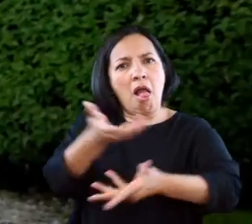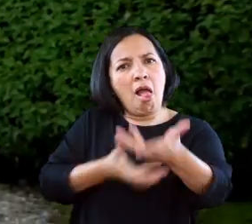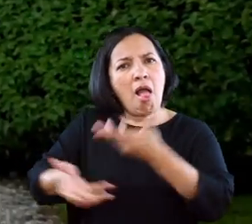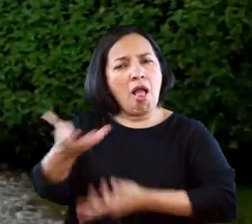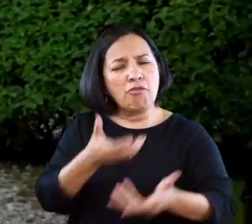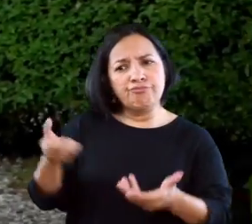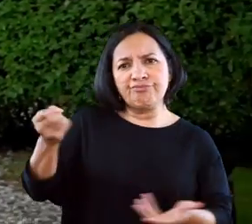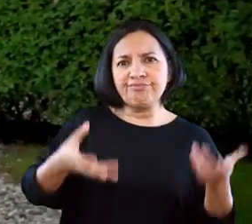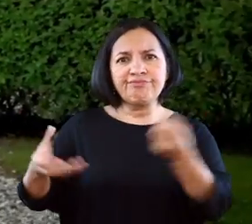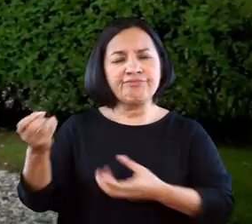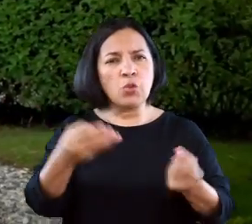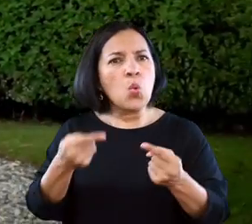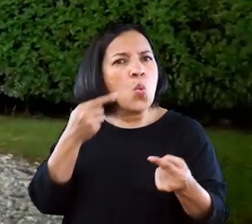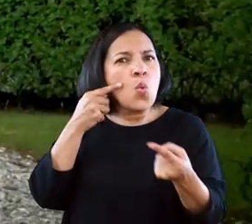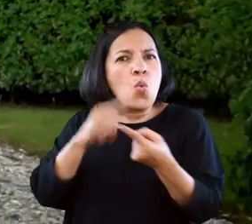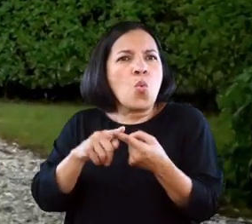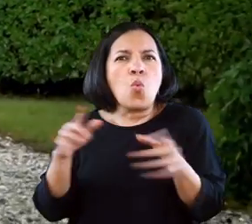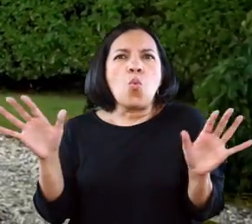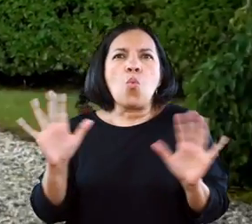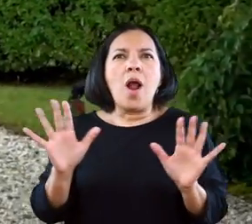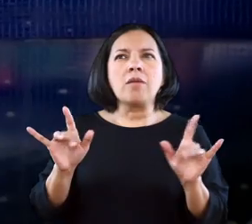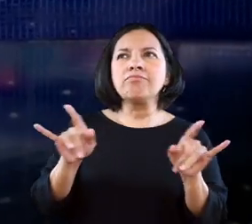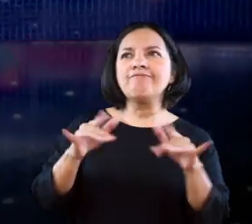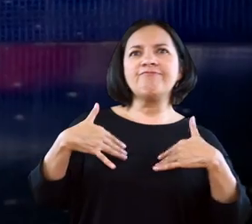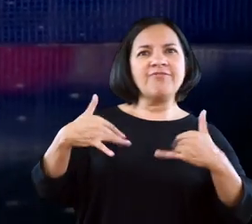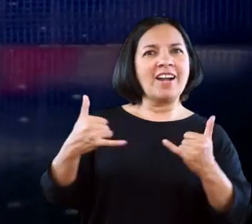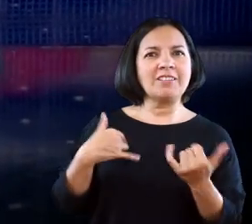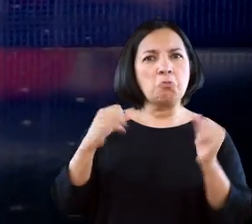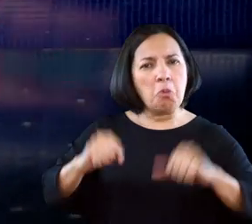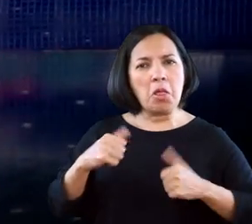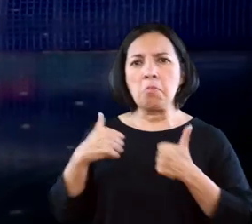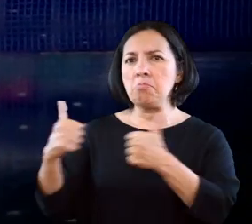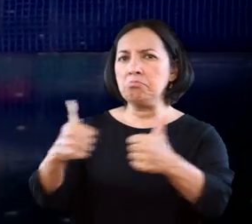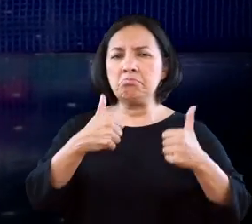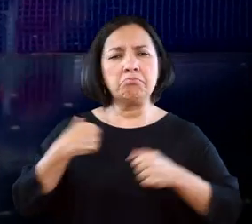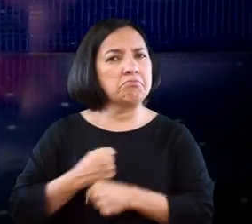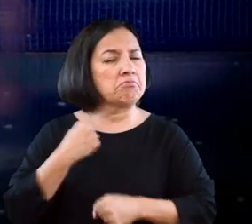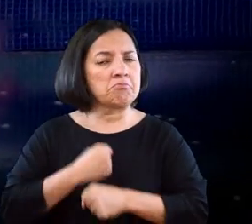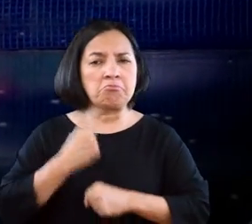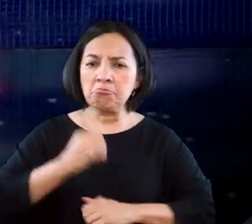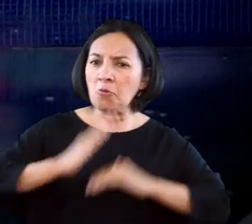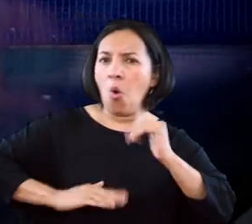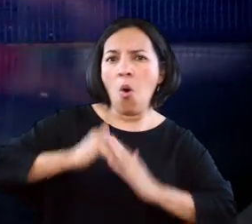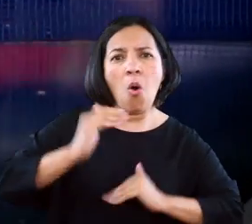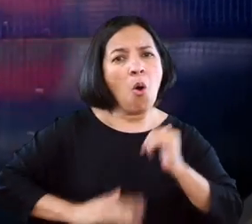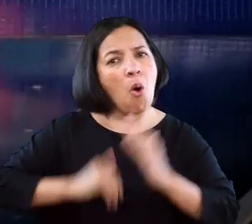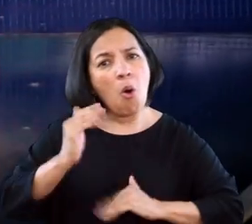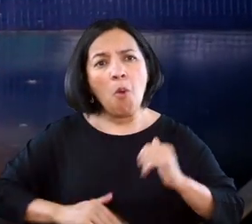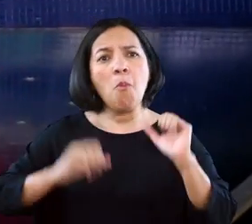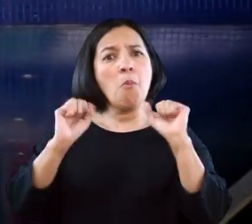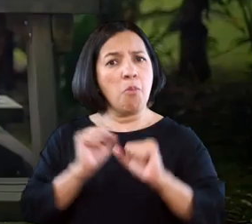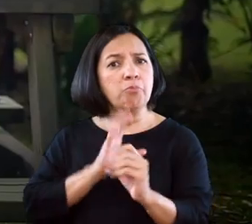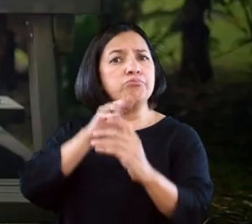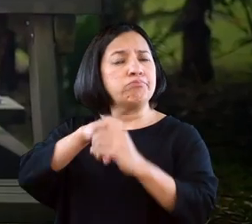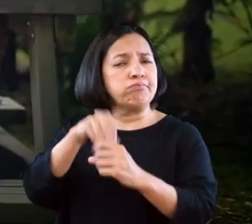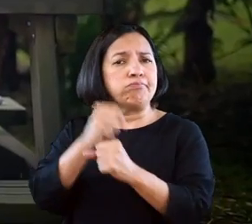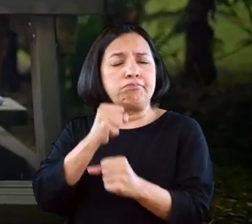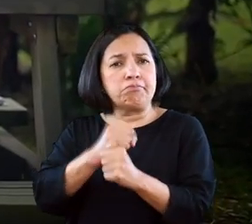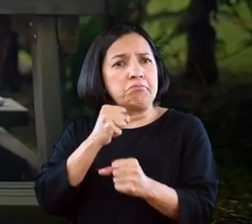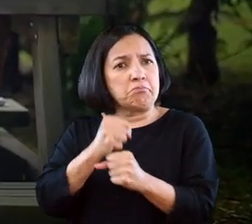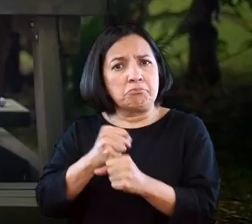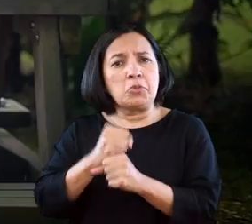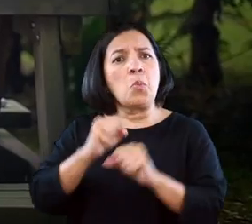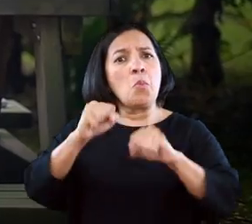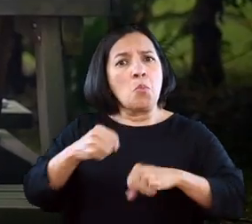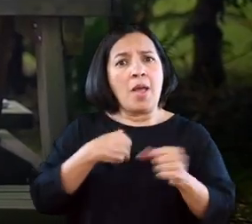conversaciones en nuestra organización para lograr primero que sean felices, que puedan estar muy bien, que se sientan muy cómodos en nuestra organización. De tal manera